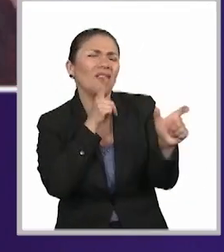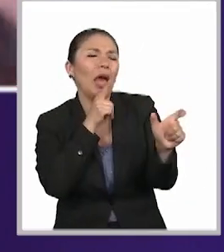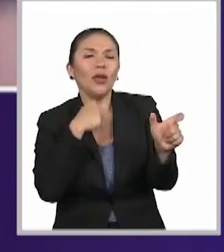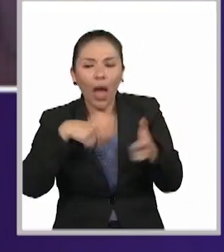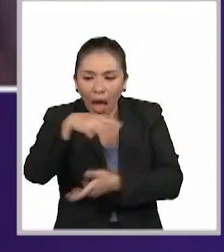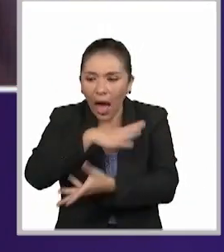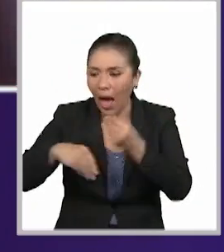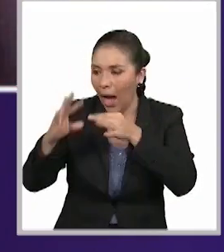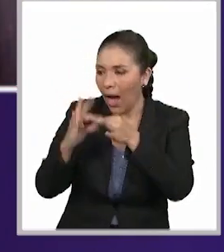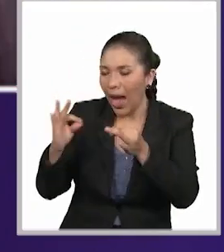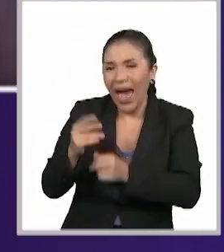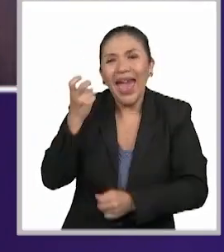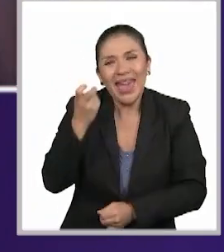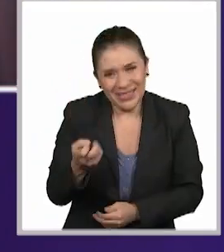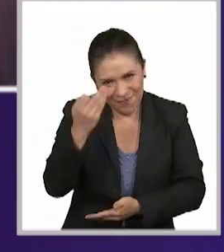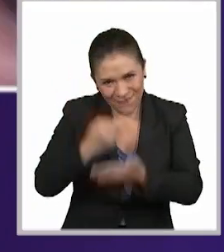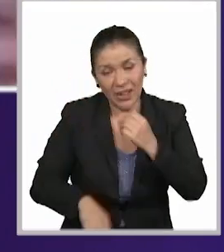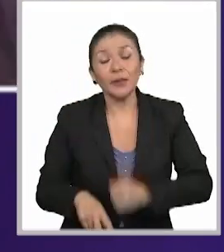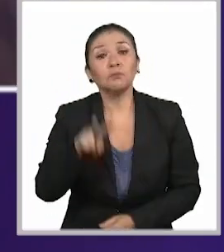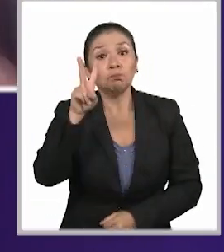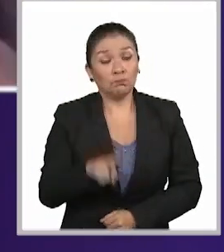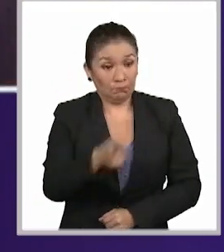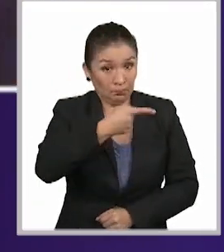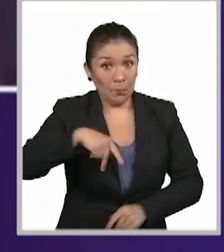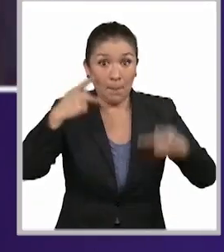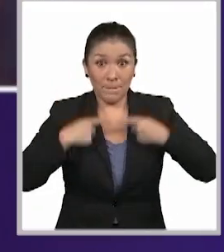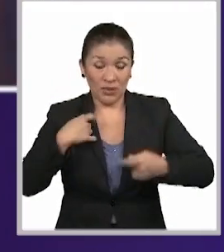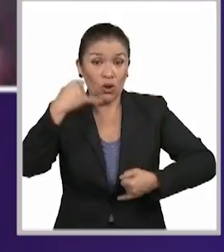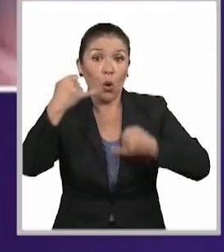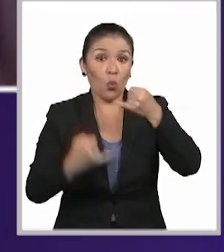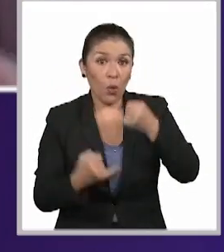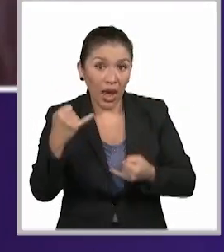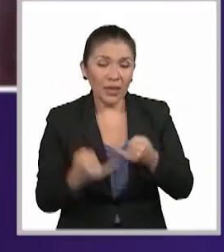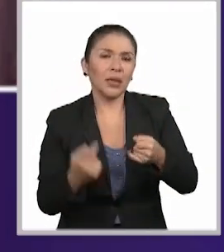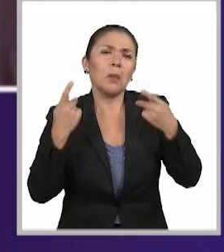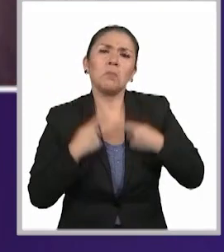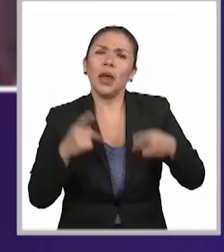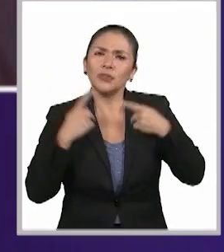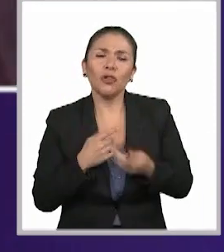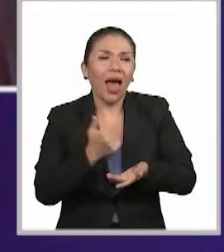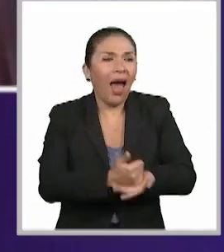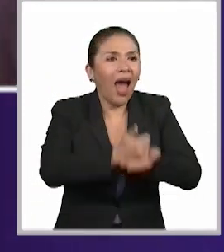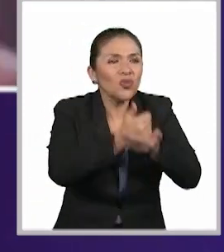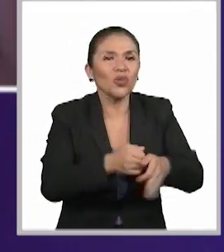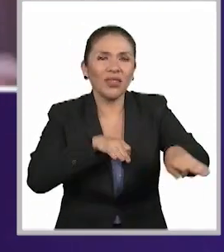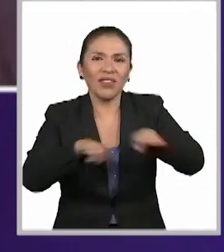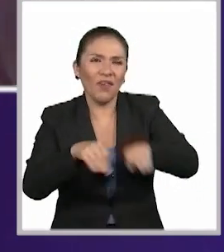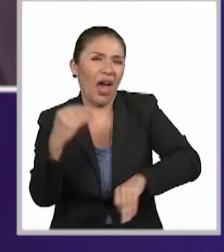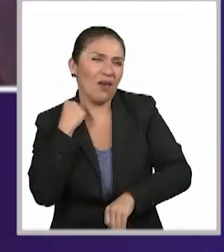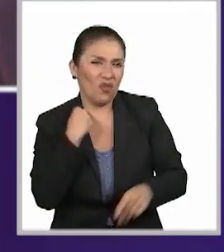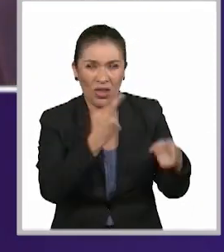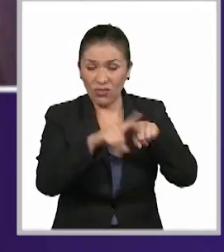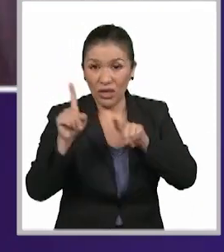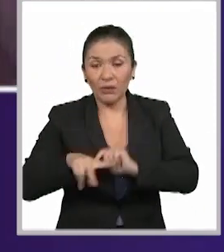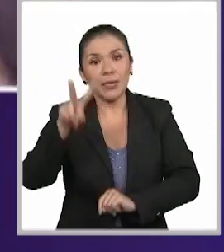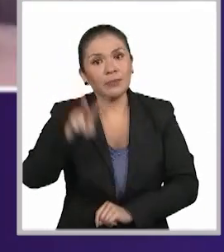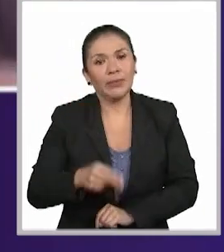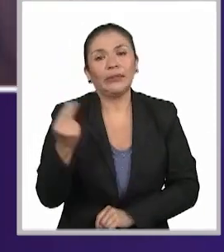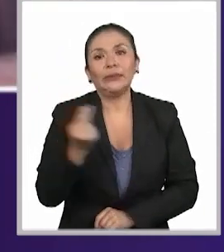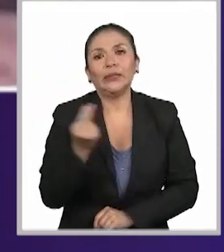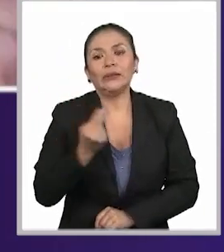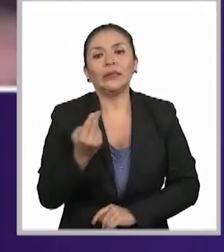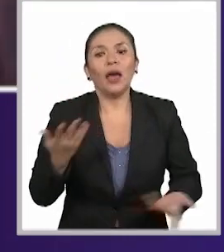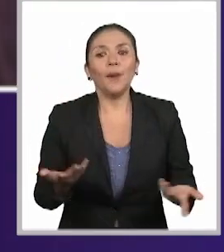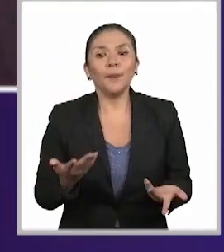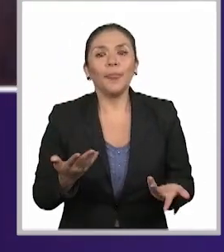Entonces, creo que como juzgadores, juzgadoras y todas las personas que asistimos a estas personas, es